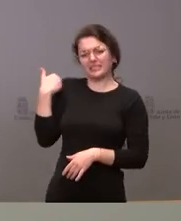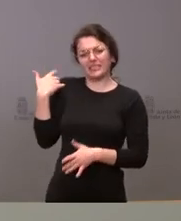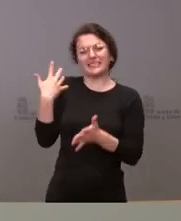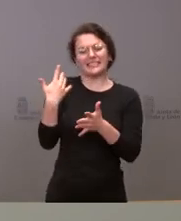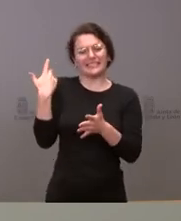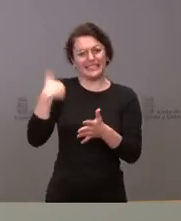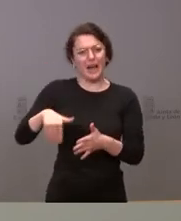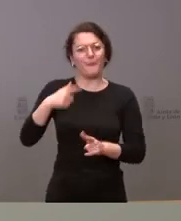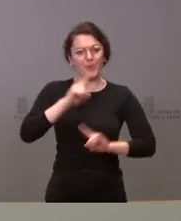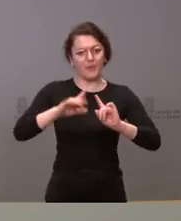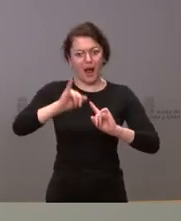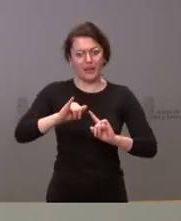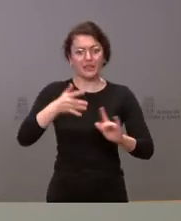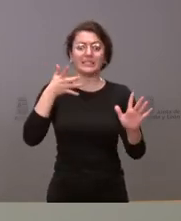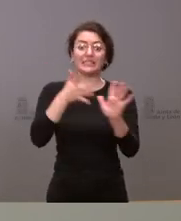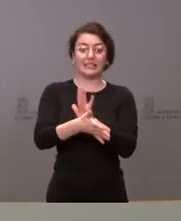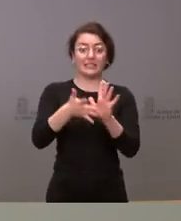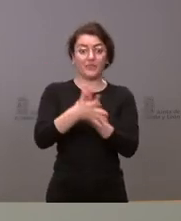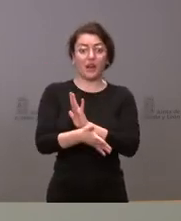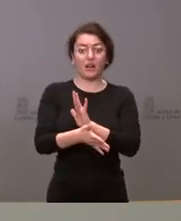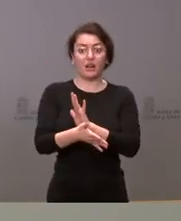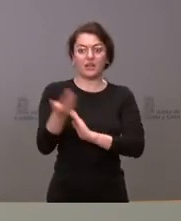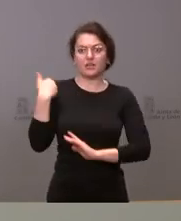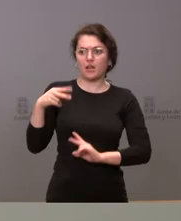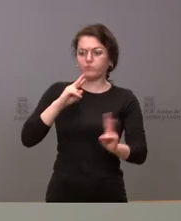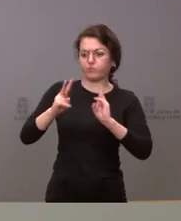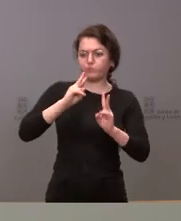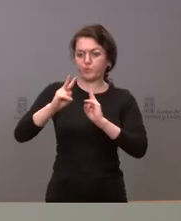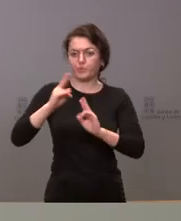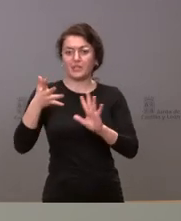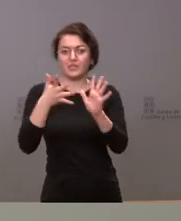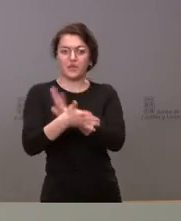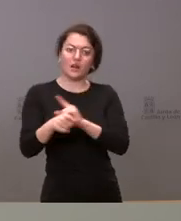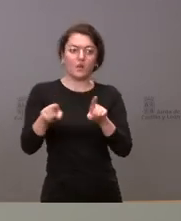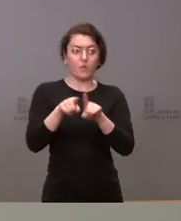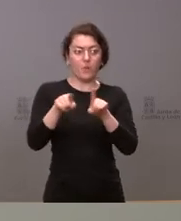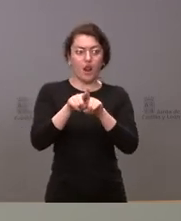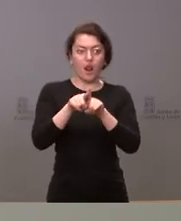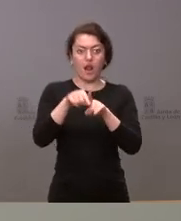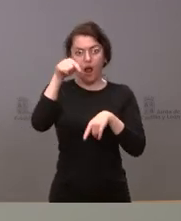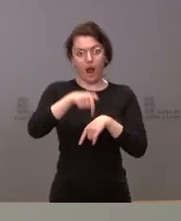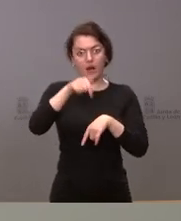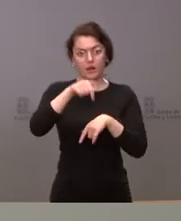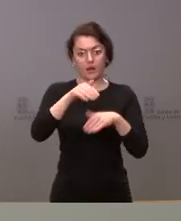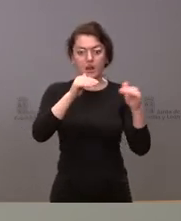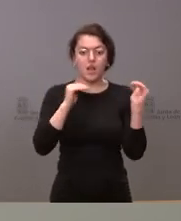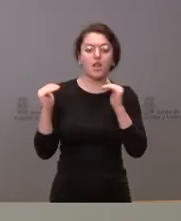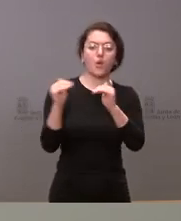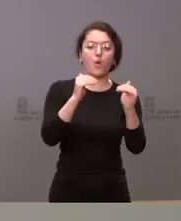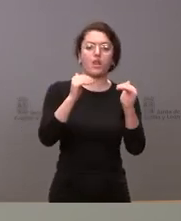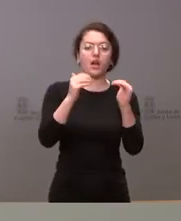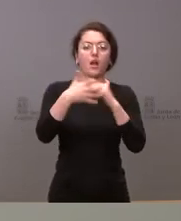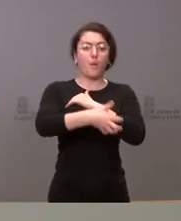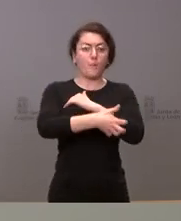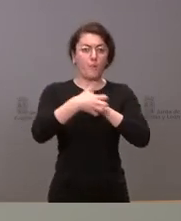y quizá por esto Castilla y León tiene un nivel de igualdad mayor que otras comunidades autónomas un nivel de pobreza menor y también de la misma